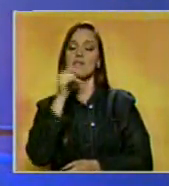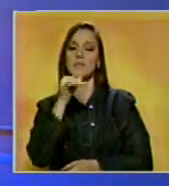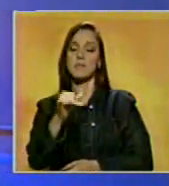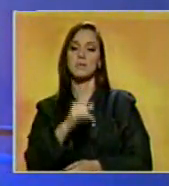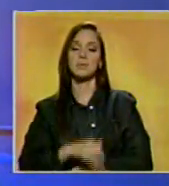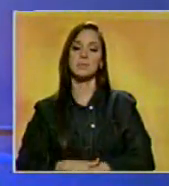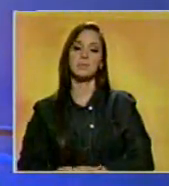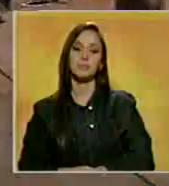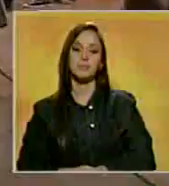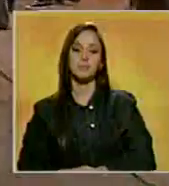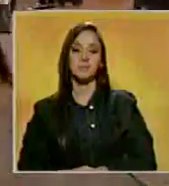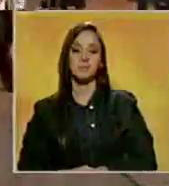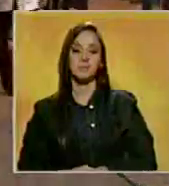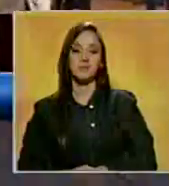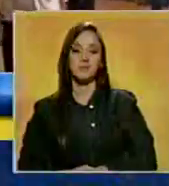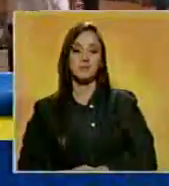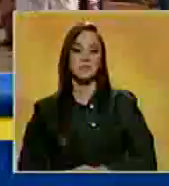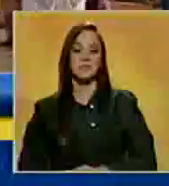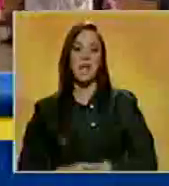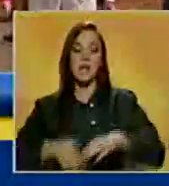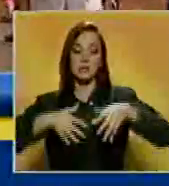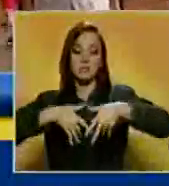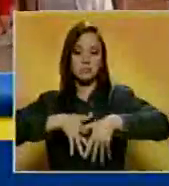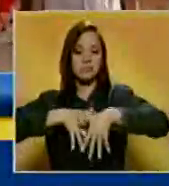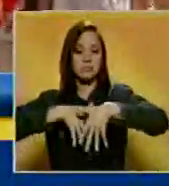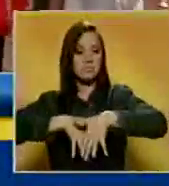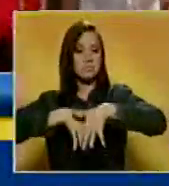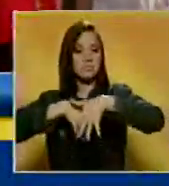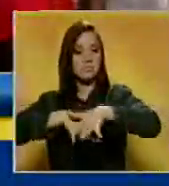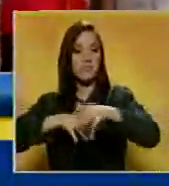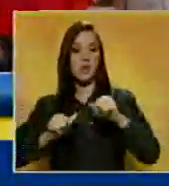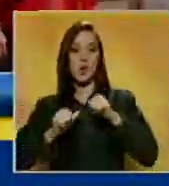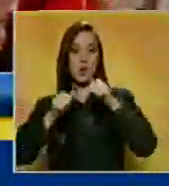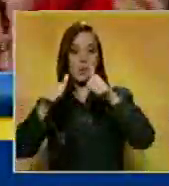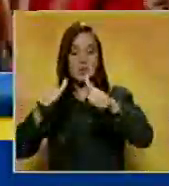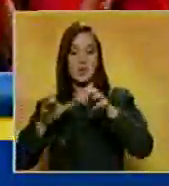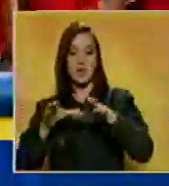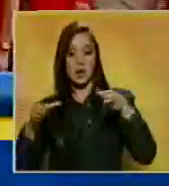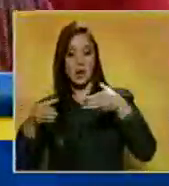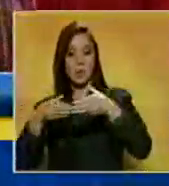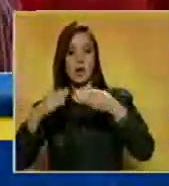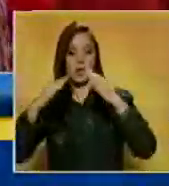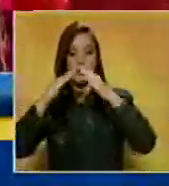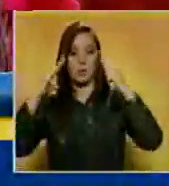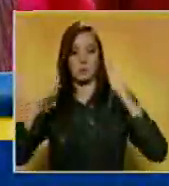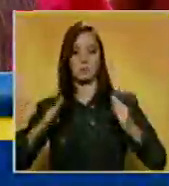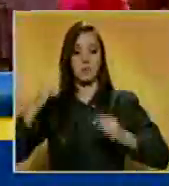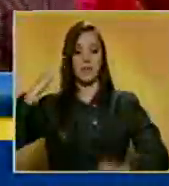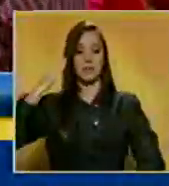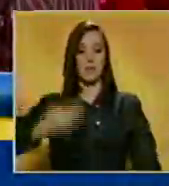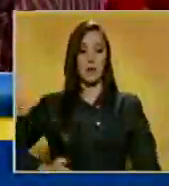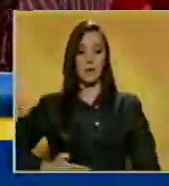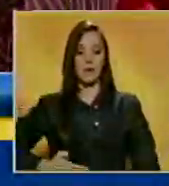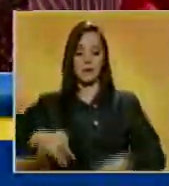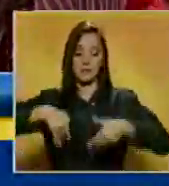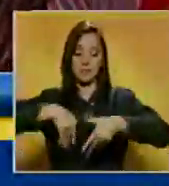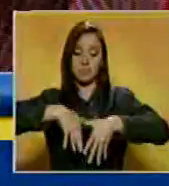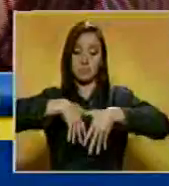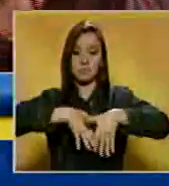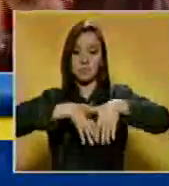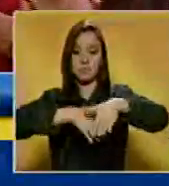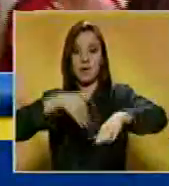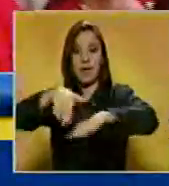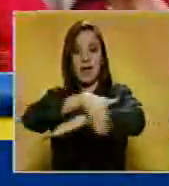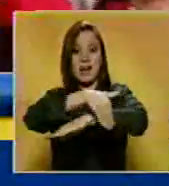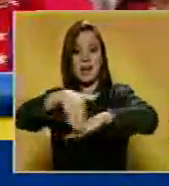nos presenta la información. Con una caminata que partió desde el comando de la Zona 11 de la Guardia Nacional Bolivariana y que recorrió parte de la Avenida